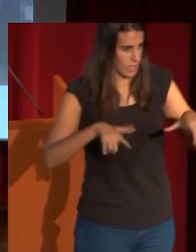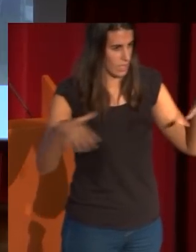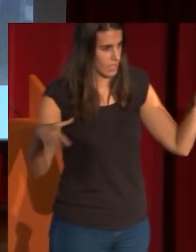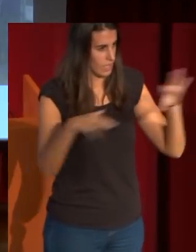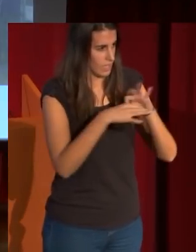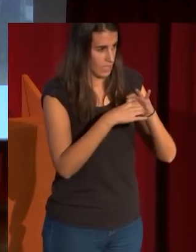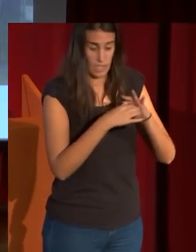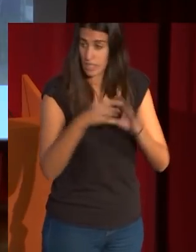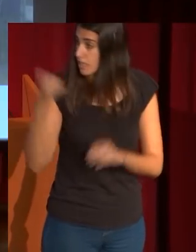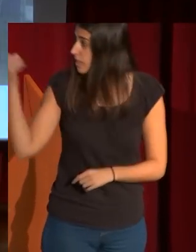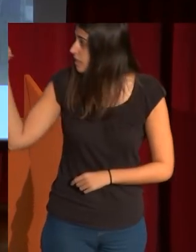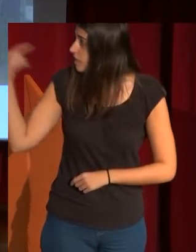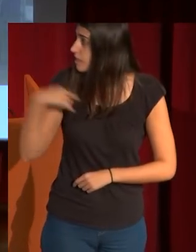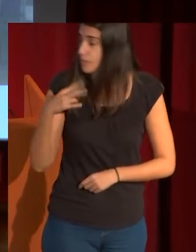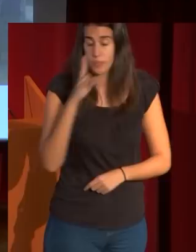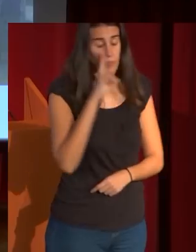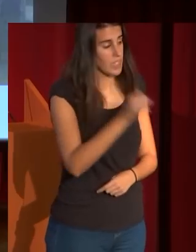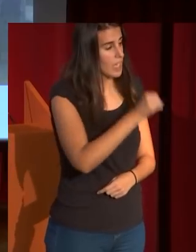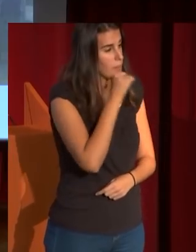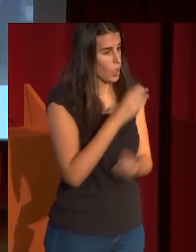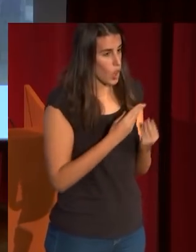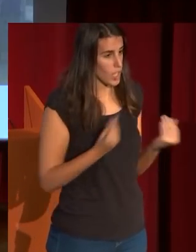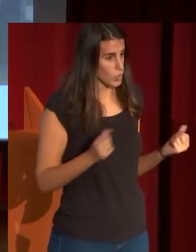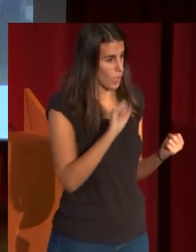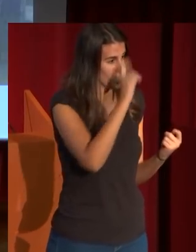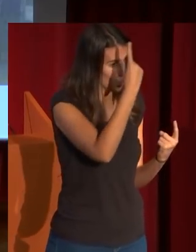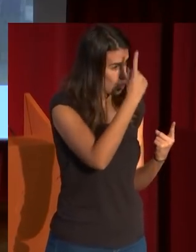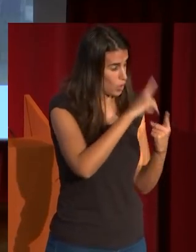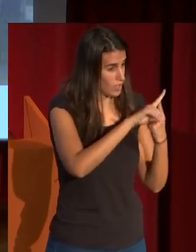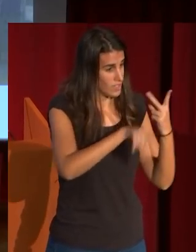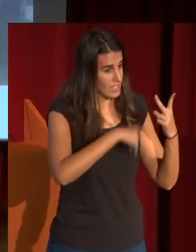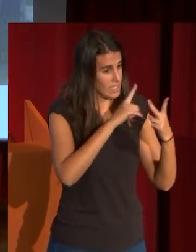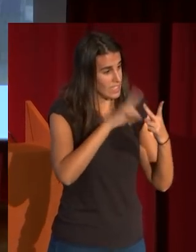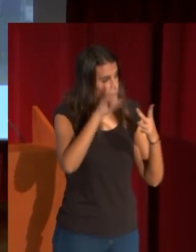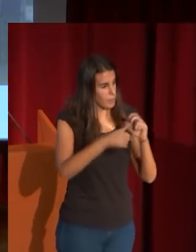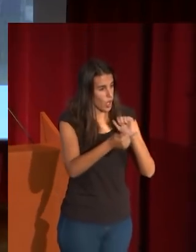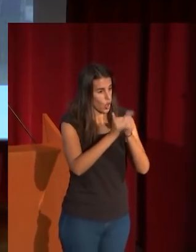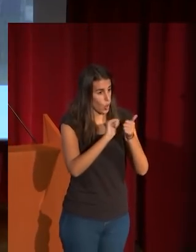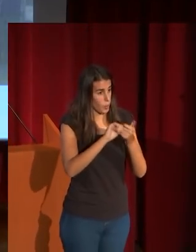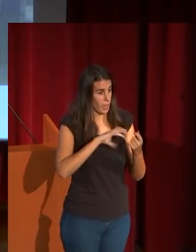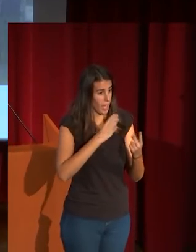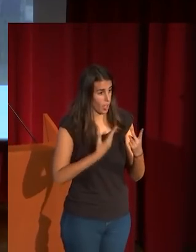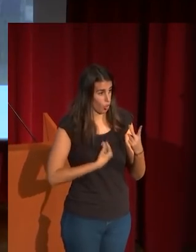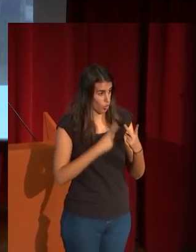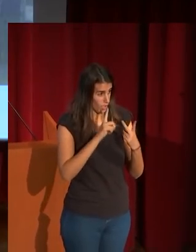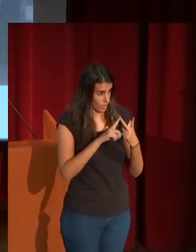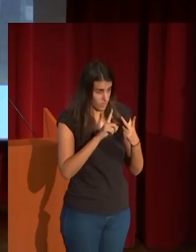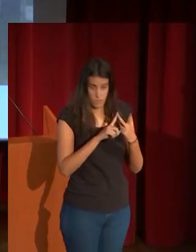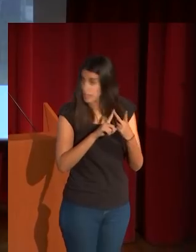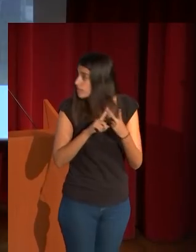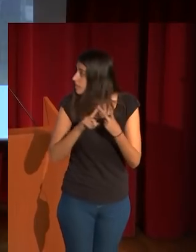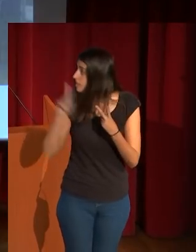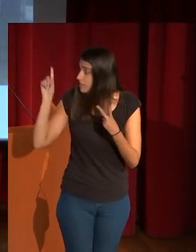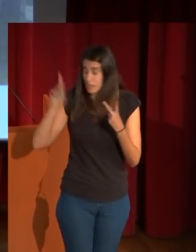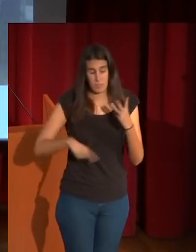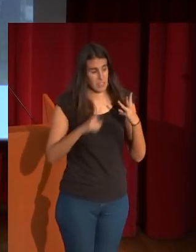atelier aquí tienen el viejo desnudo al sol la copia de Francisco Valleu de Goya en paradero desconocido las casas del realejo bajo